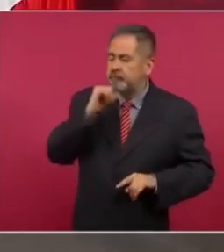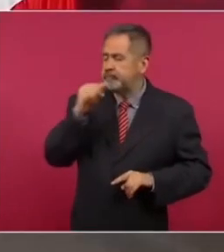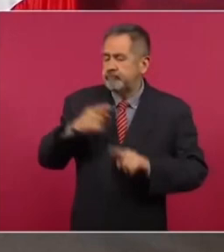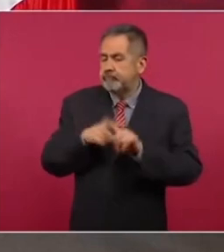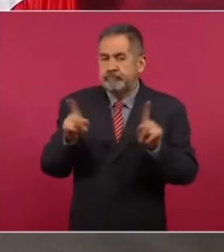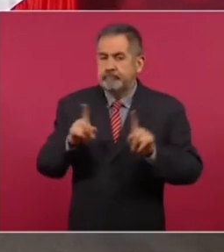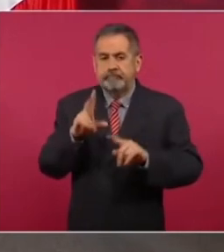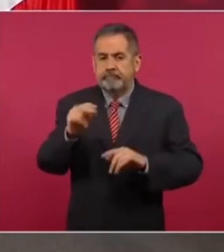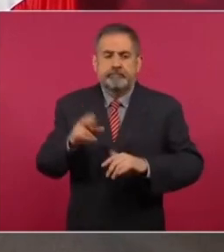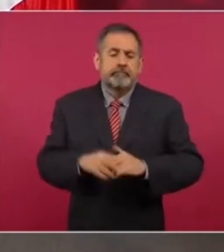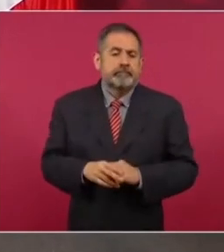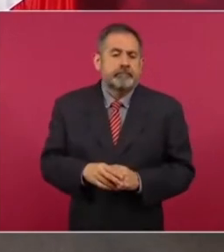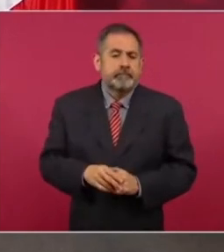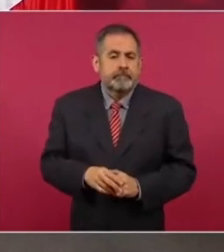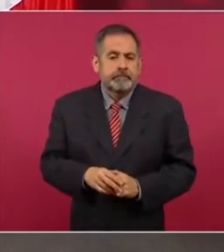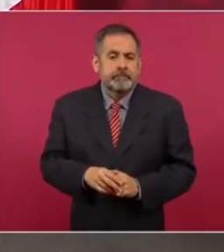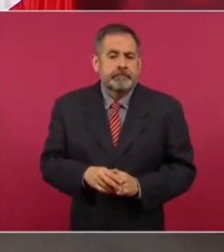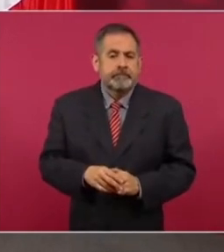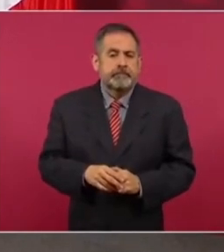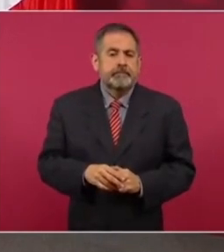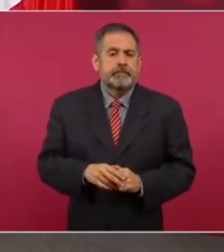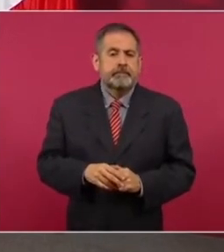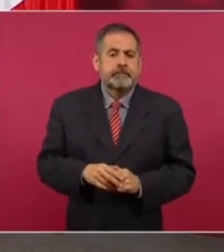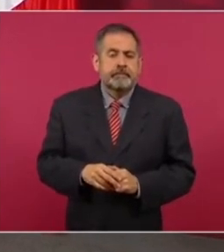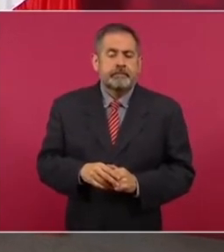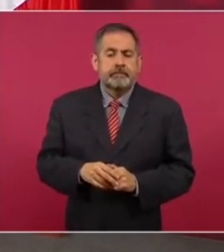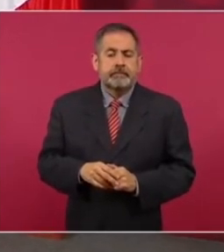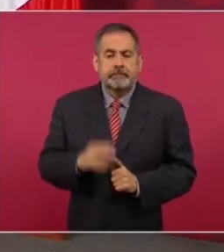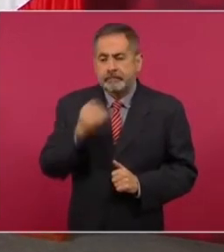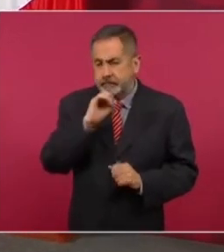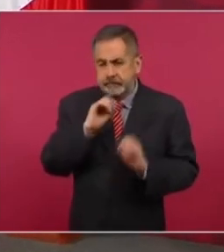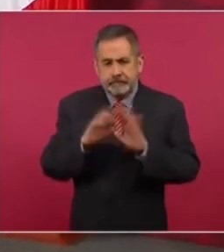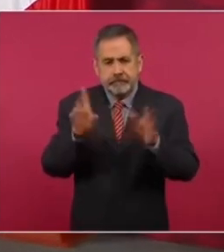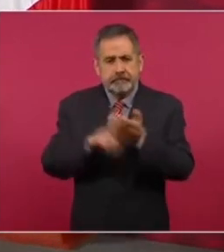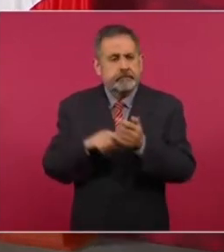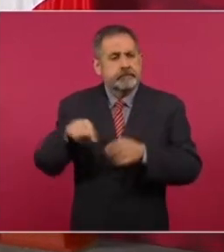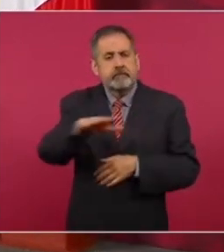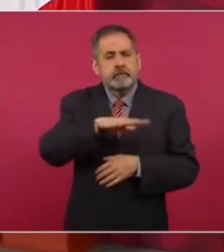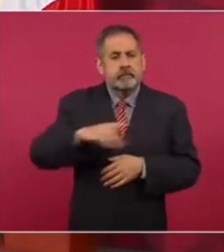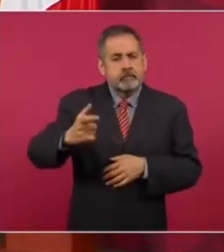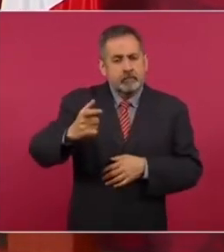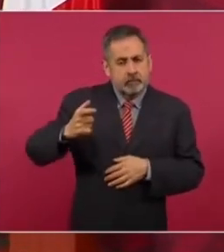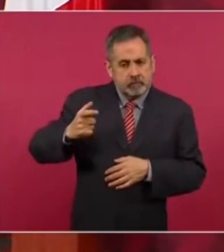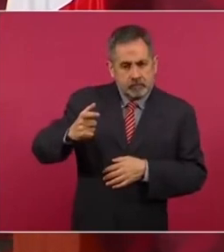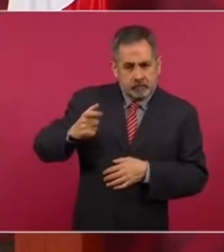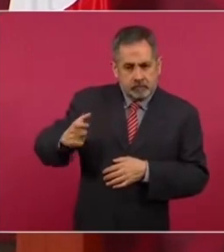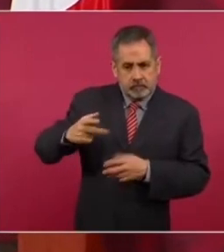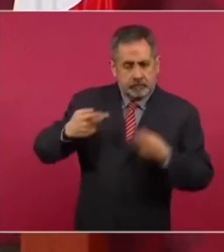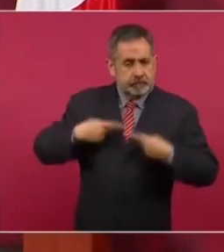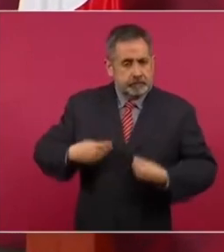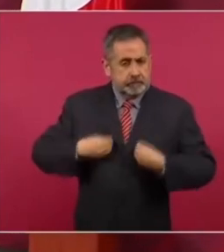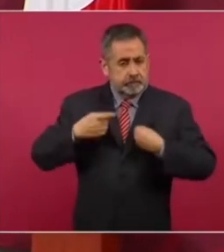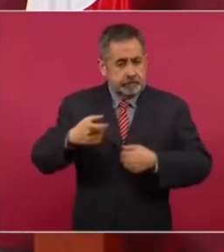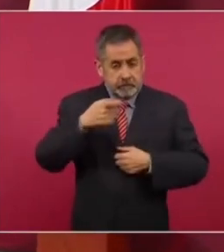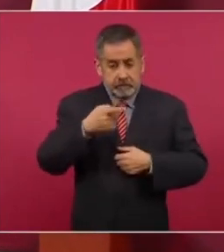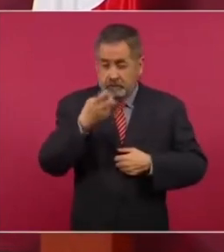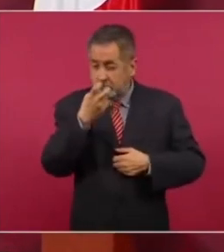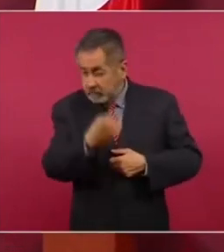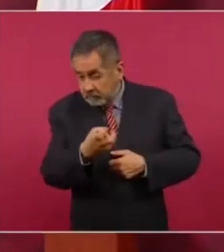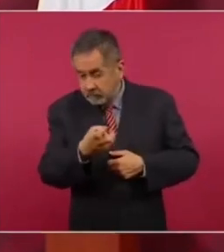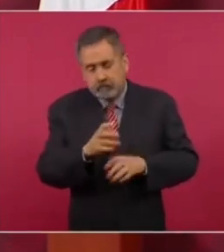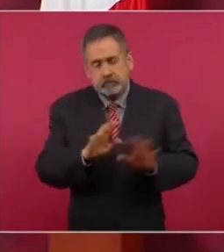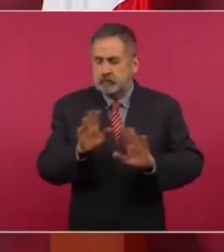y desde luego los habitantes de Xochimilco no merecen ser tratados